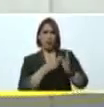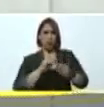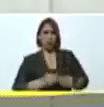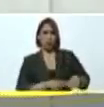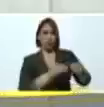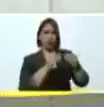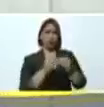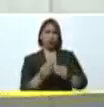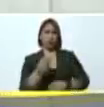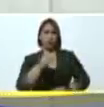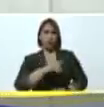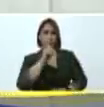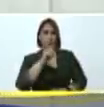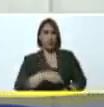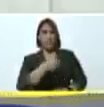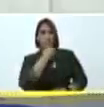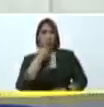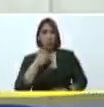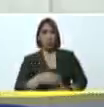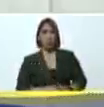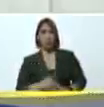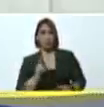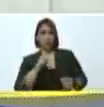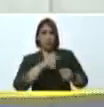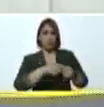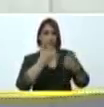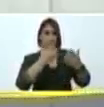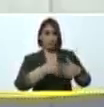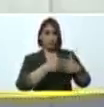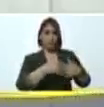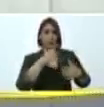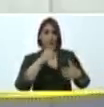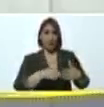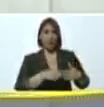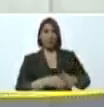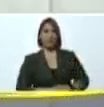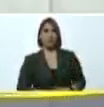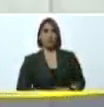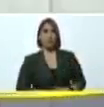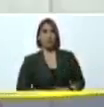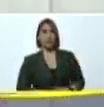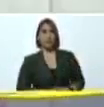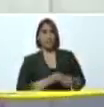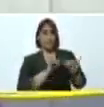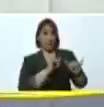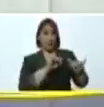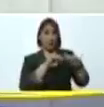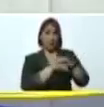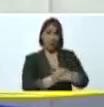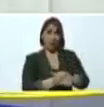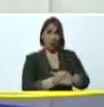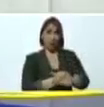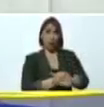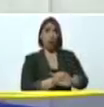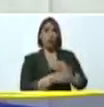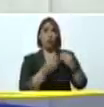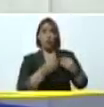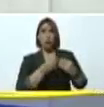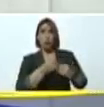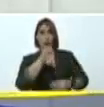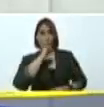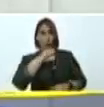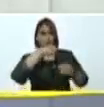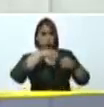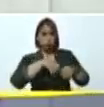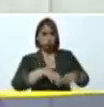pero incluso mejorada se le incorporó una planta de tratamiento de agua propia para las instalaciones de esta forma vamos a asegurar